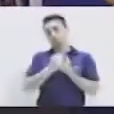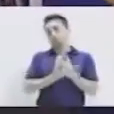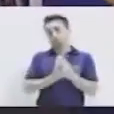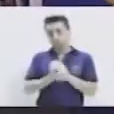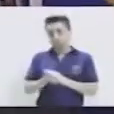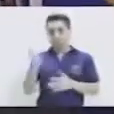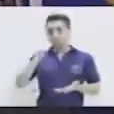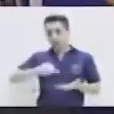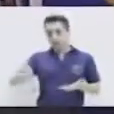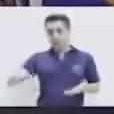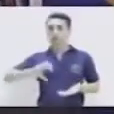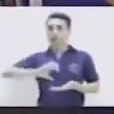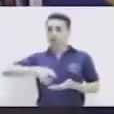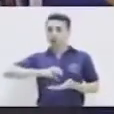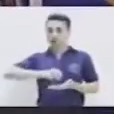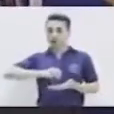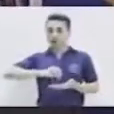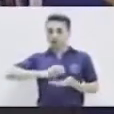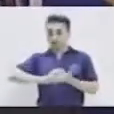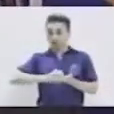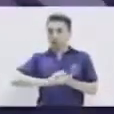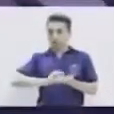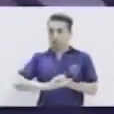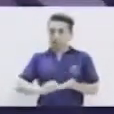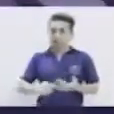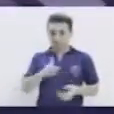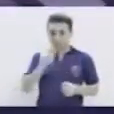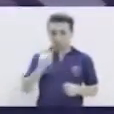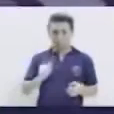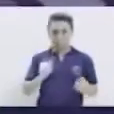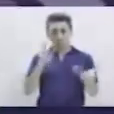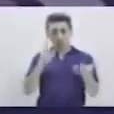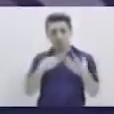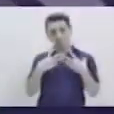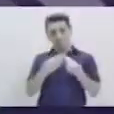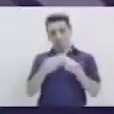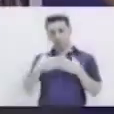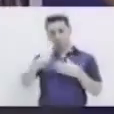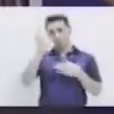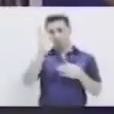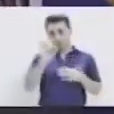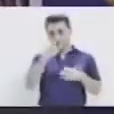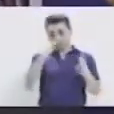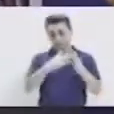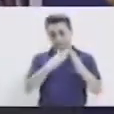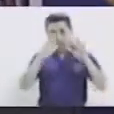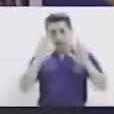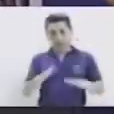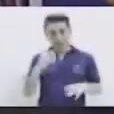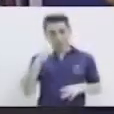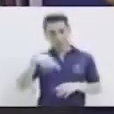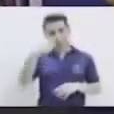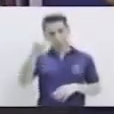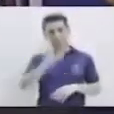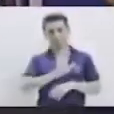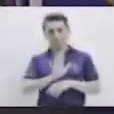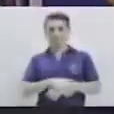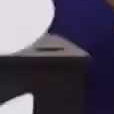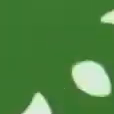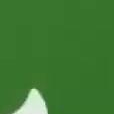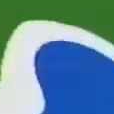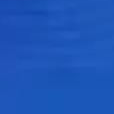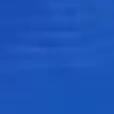manos con agua y jabón o con gel. Juntos saldremos adelante. Quédate en casa. Nos vemos pronto.